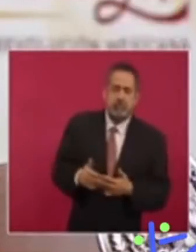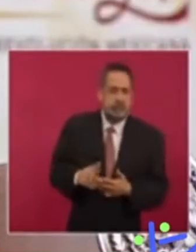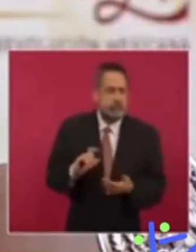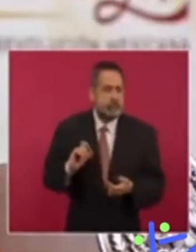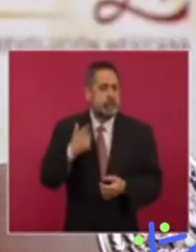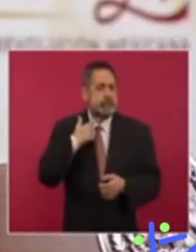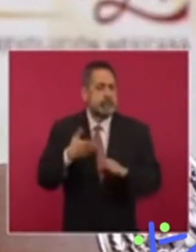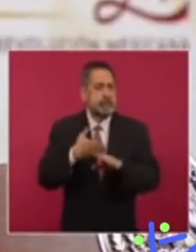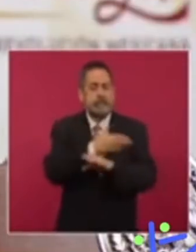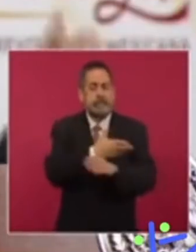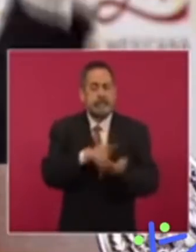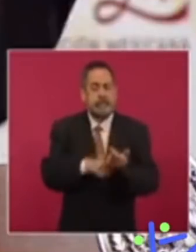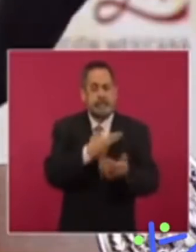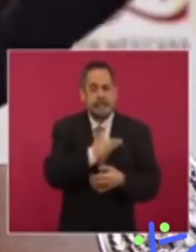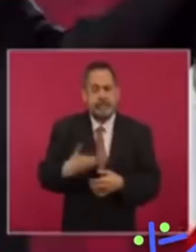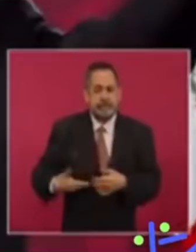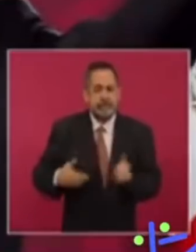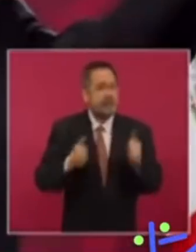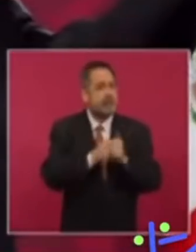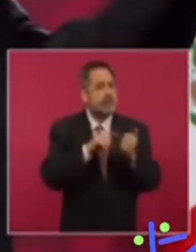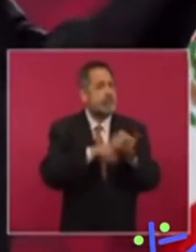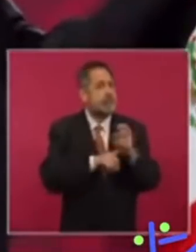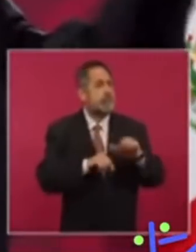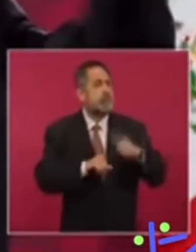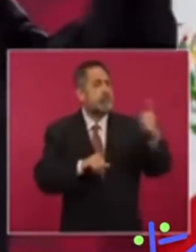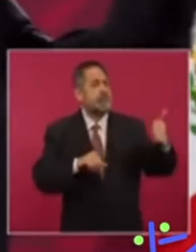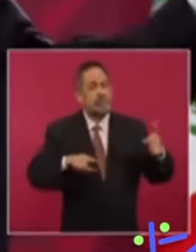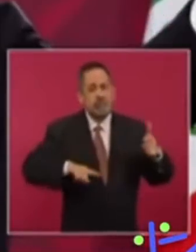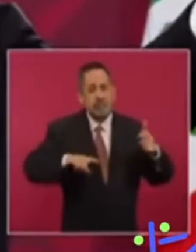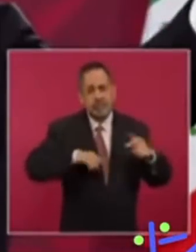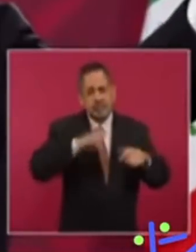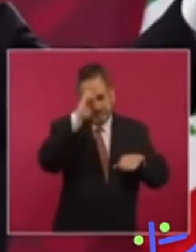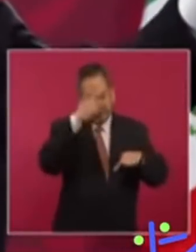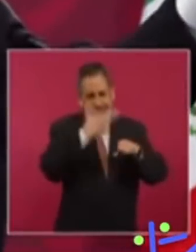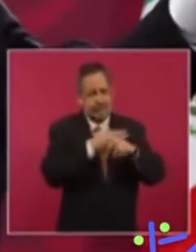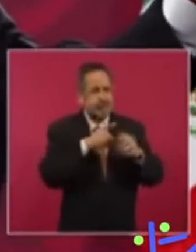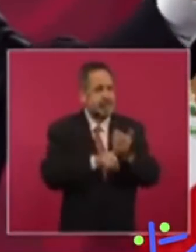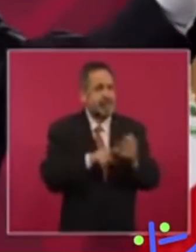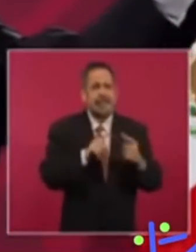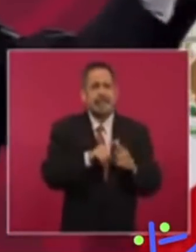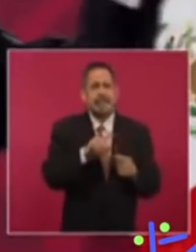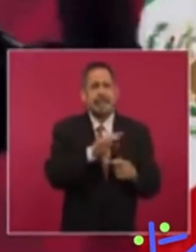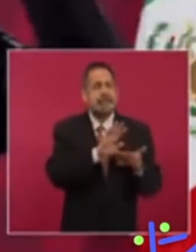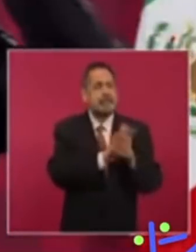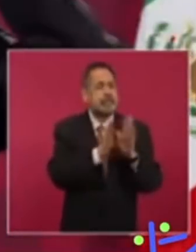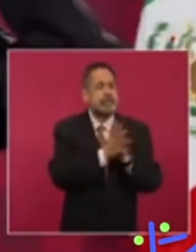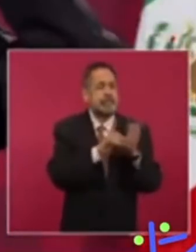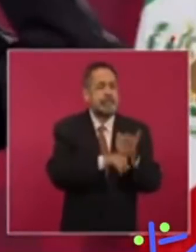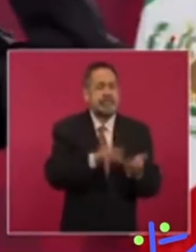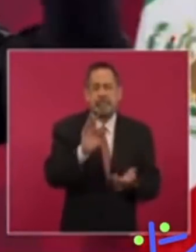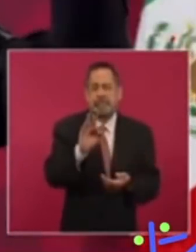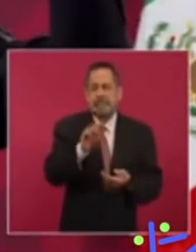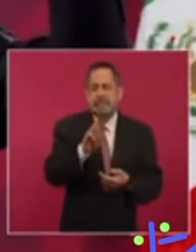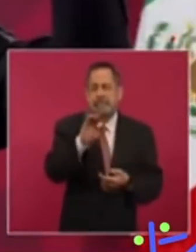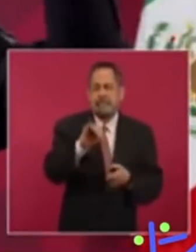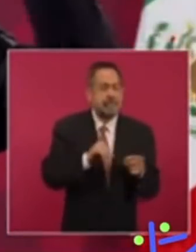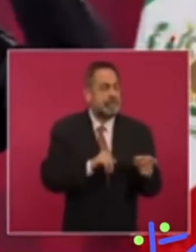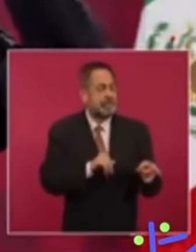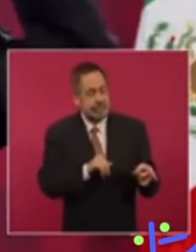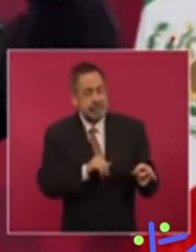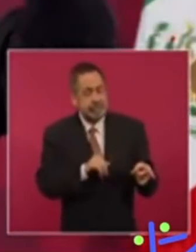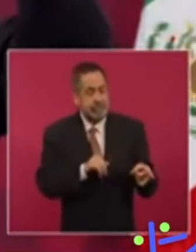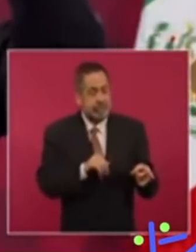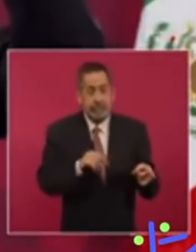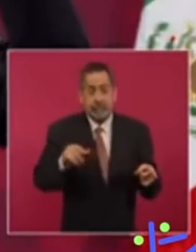presidente corrupción. Que el poder se concentre en una minoría que a lo que se buscaba rescatar era